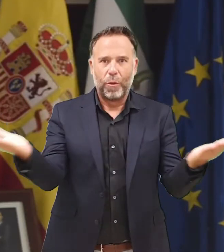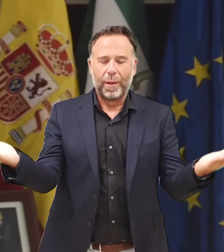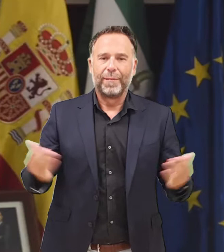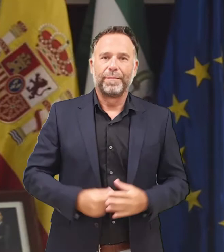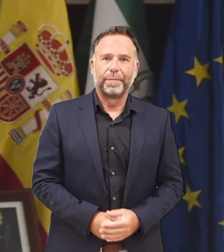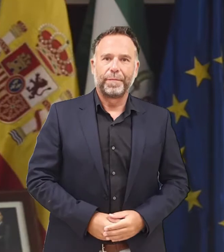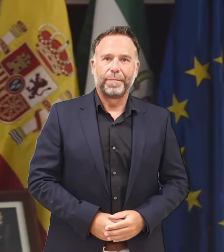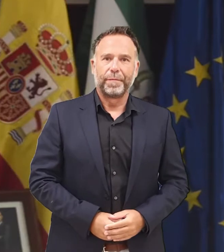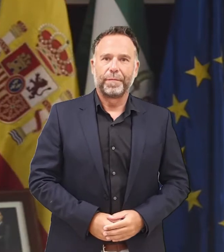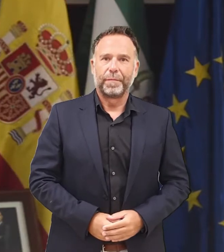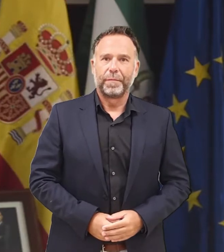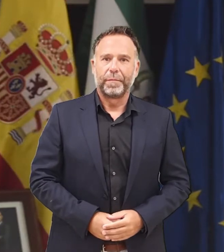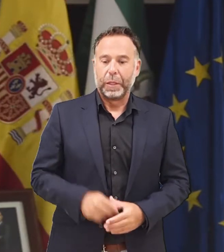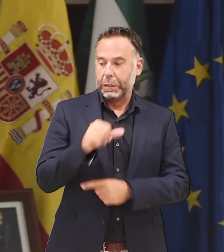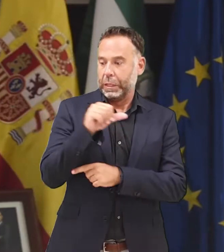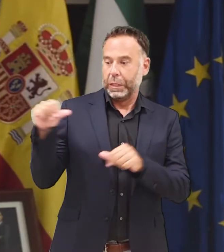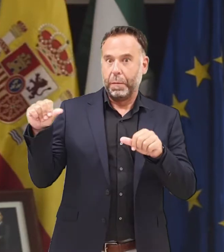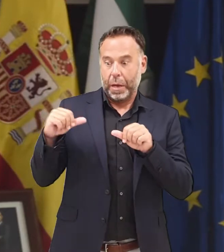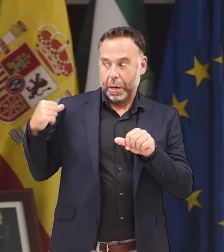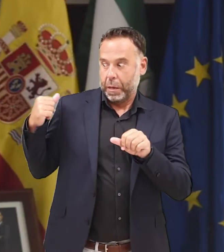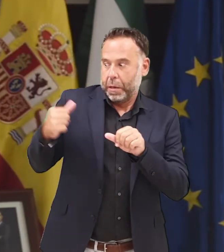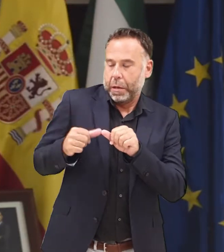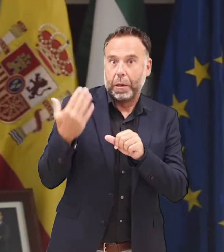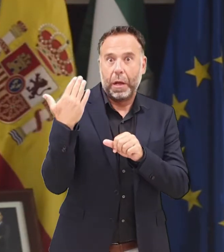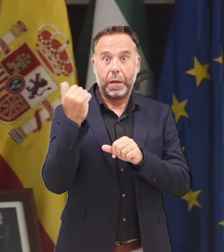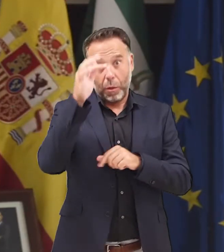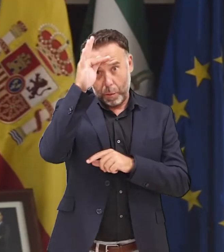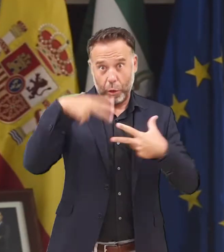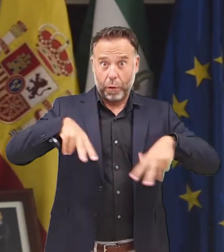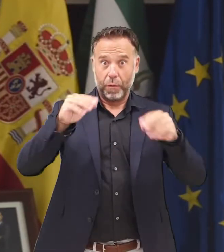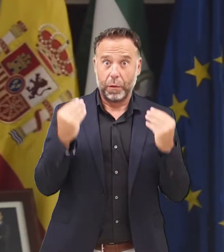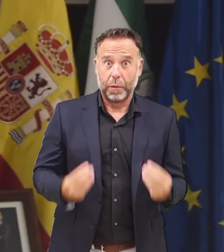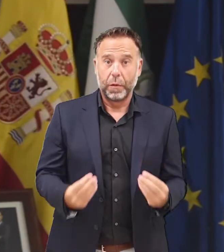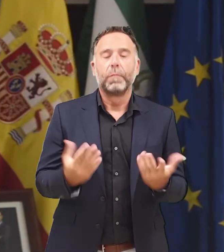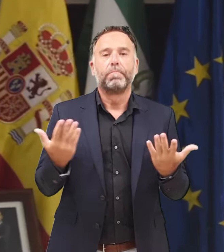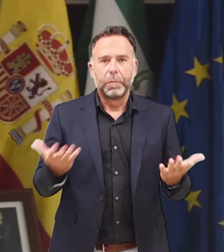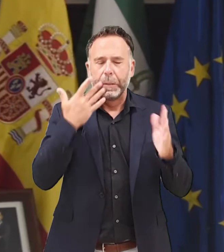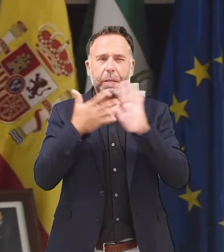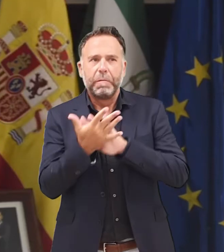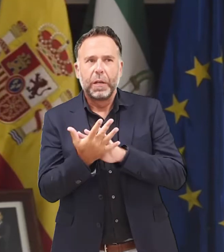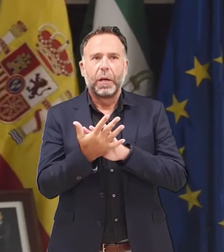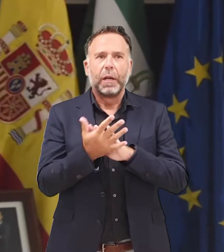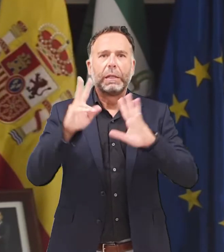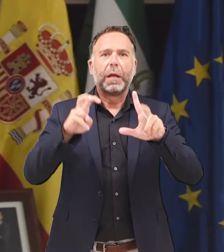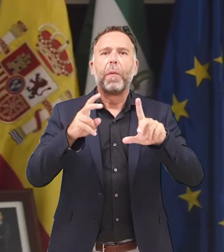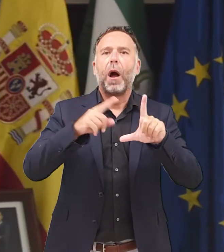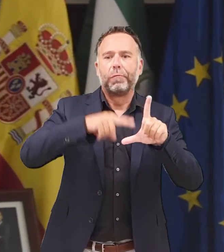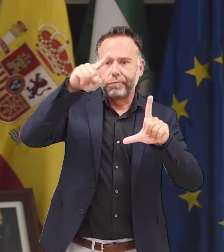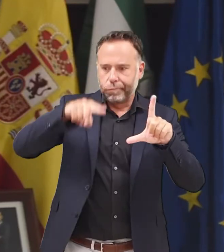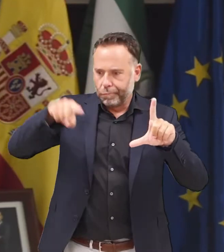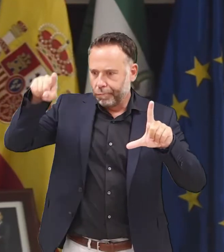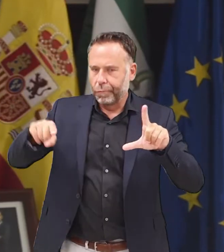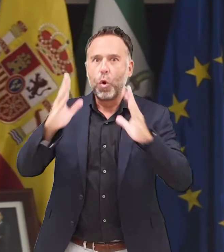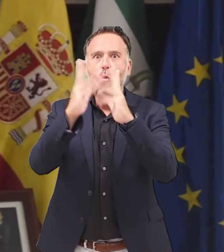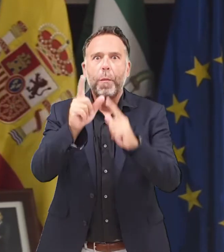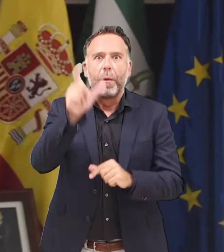La semana que termina ha sido, en el mundo de vista de la evolución de las incidencias acumuladas,